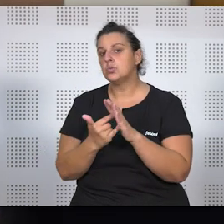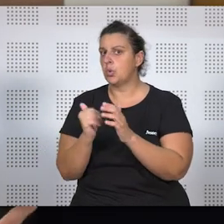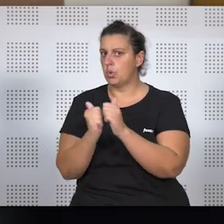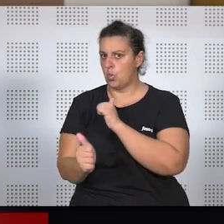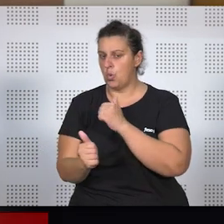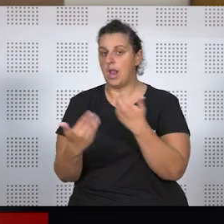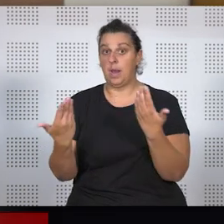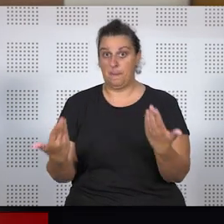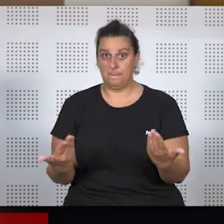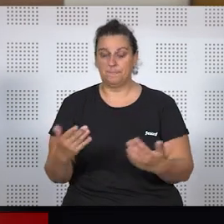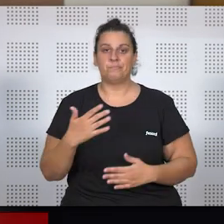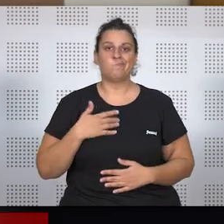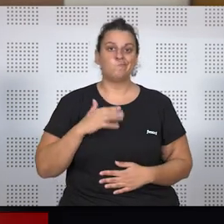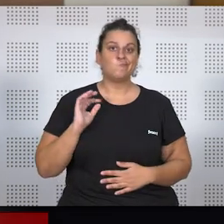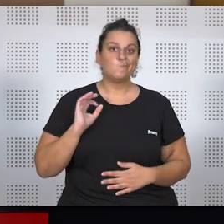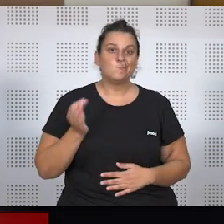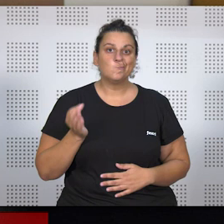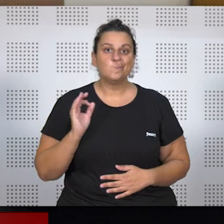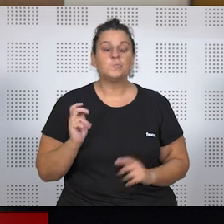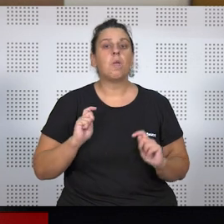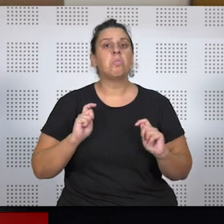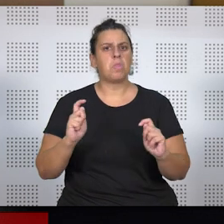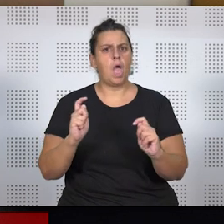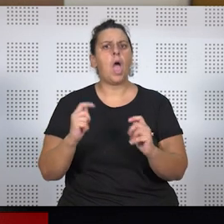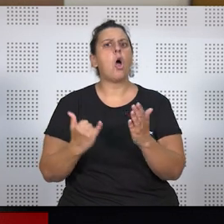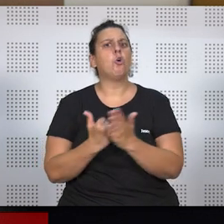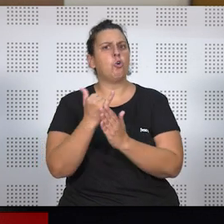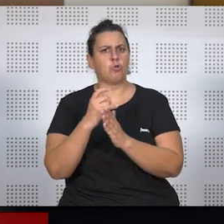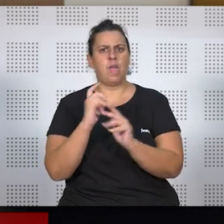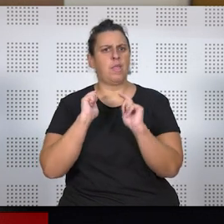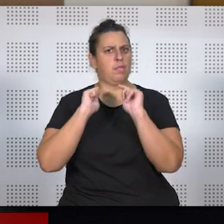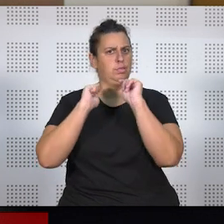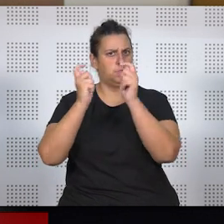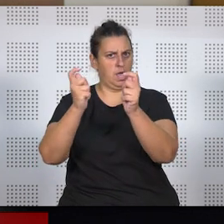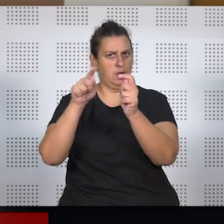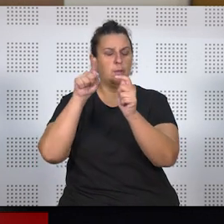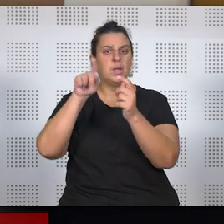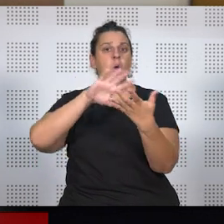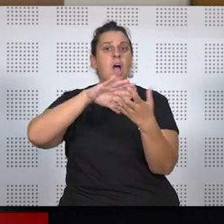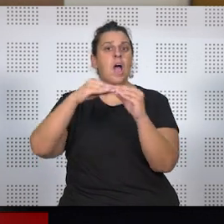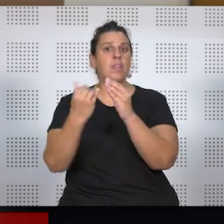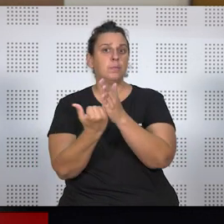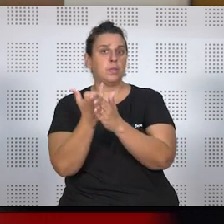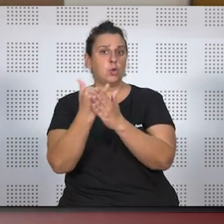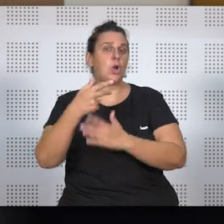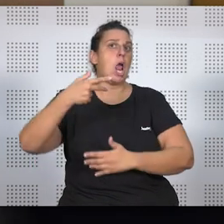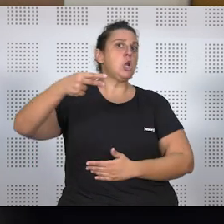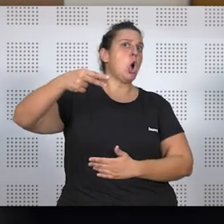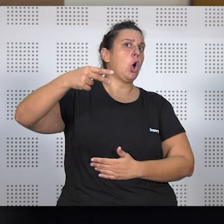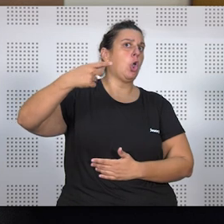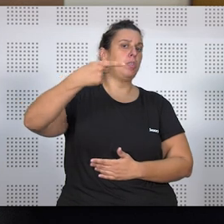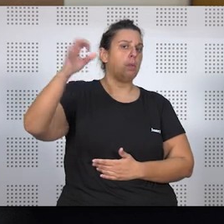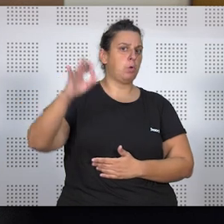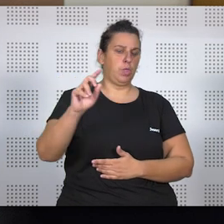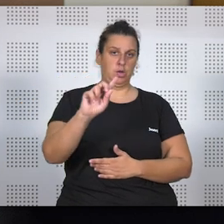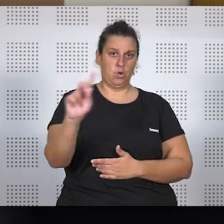De entrada, se concede la totalidad de la reducción de jornada y con respecto a la adaptación de la jornada no se niega del todo, sino